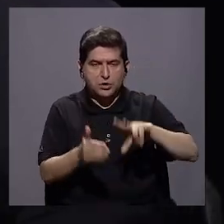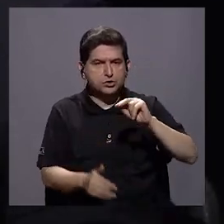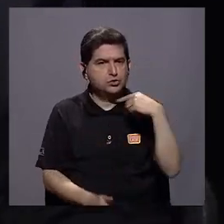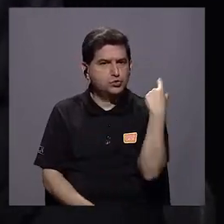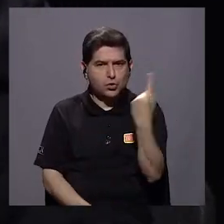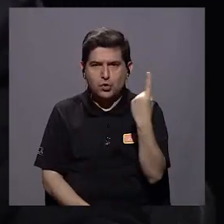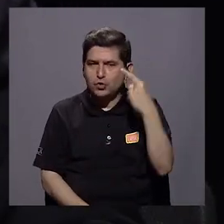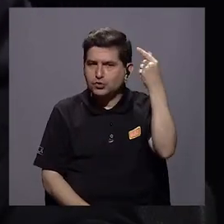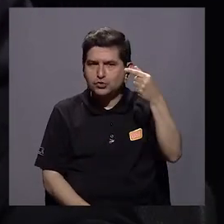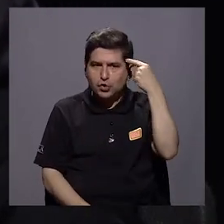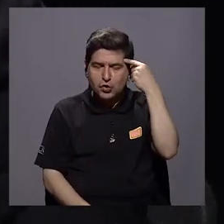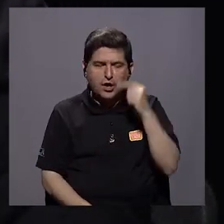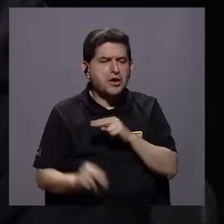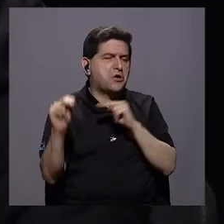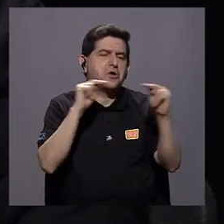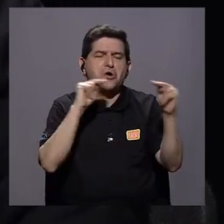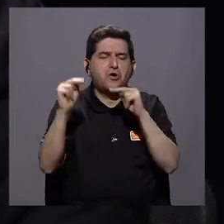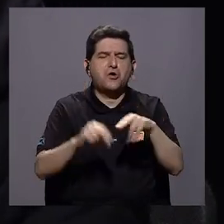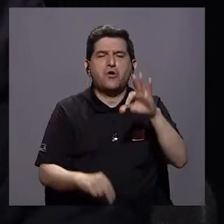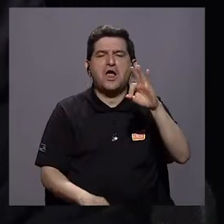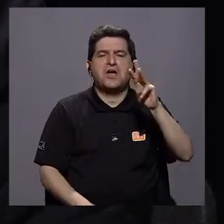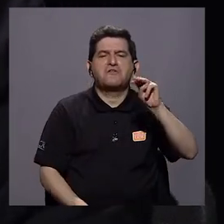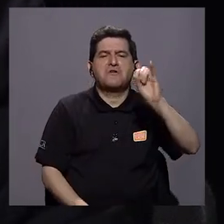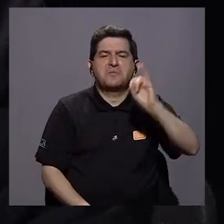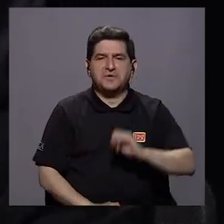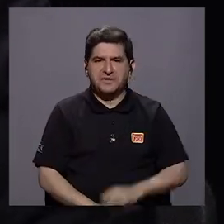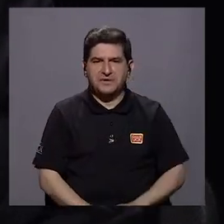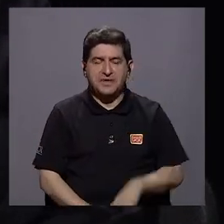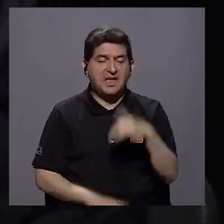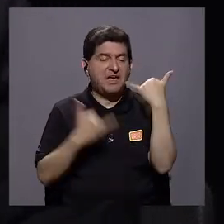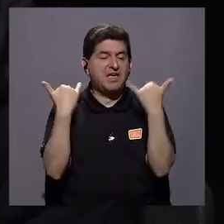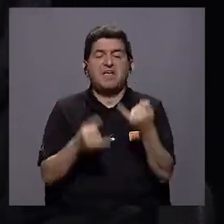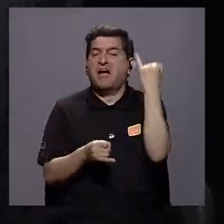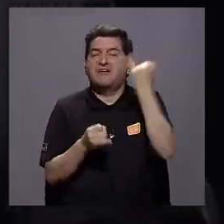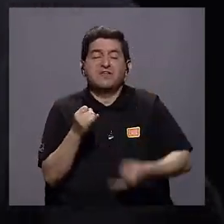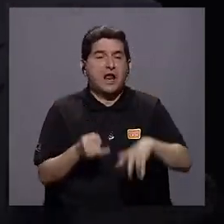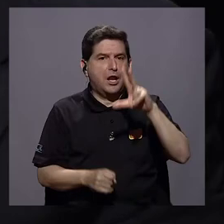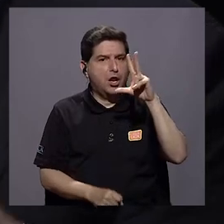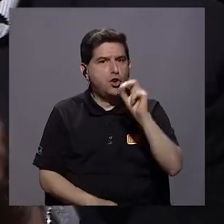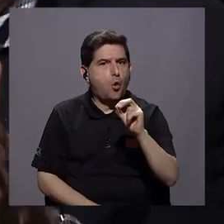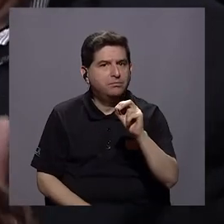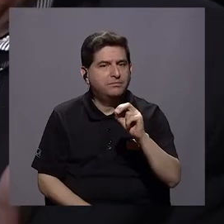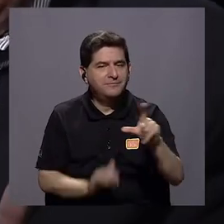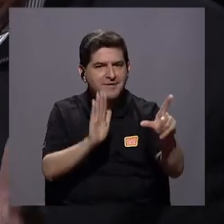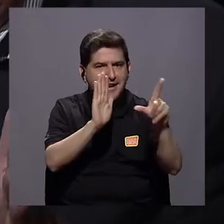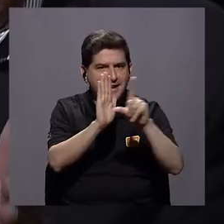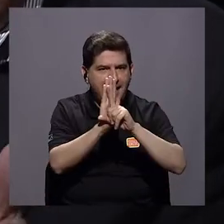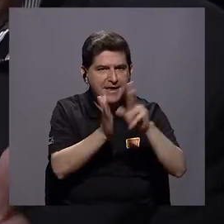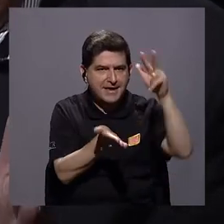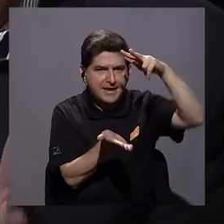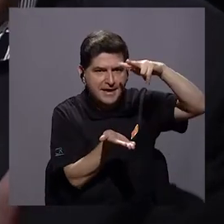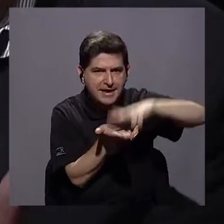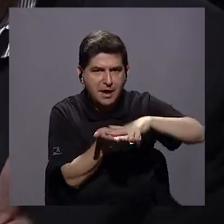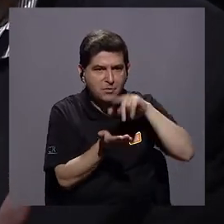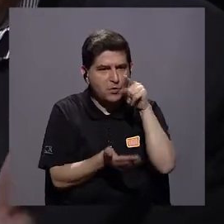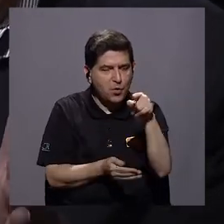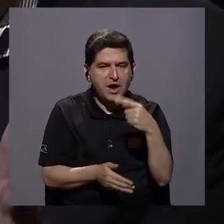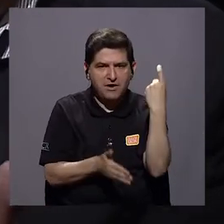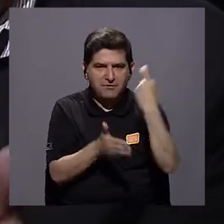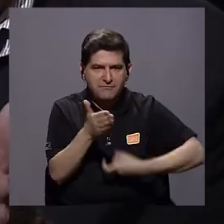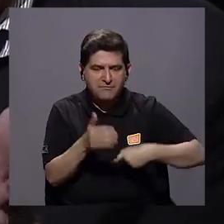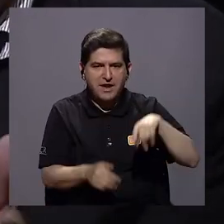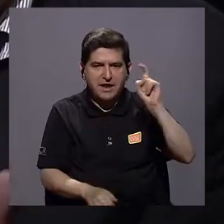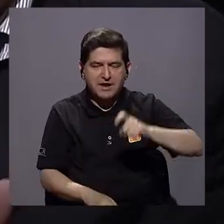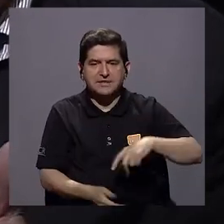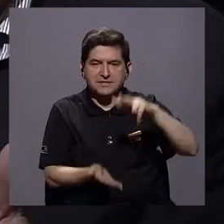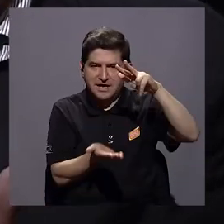No es solo que el gobierno va y lo negocia con el FMI y se acabó. No, tiene que, la ley que apruebe ese impuesto,